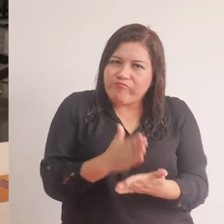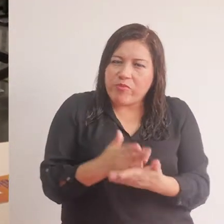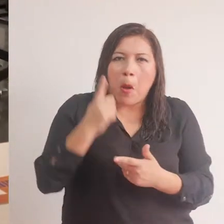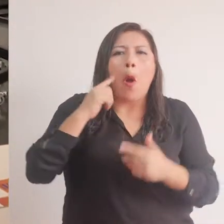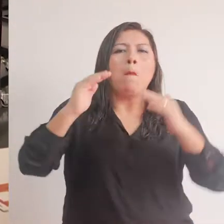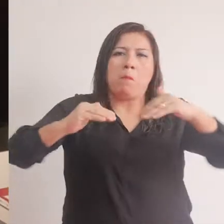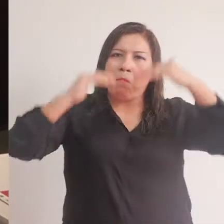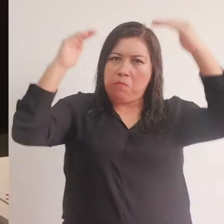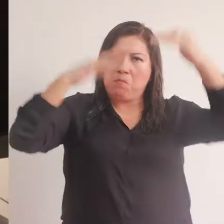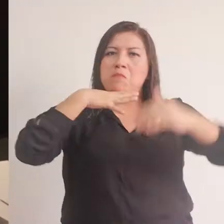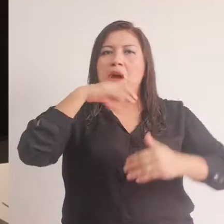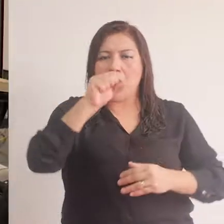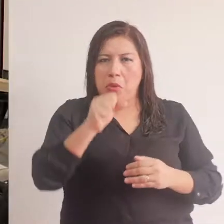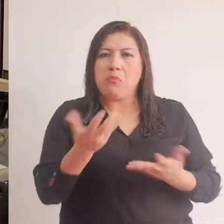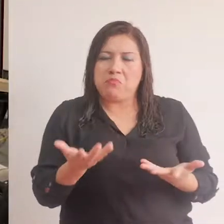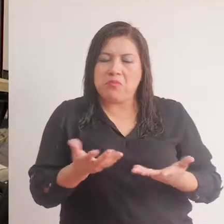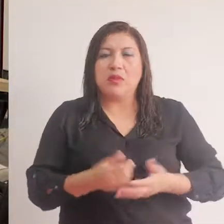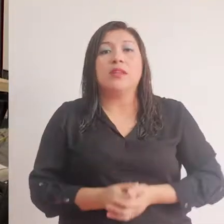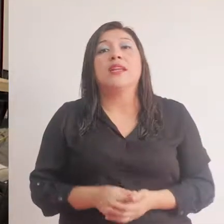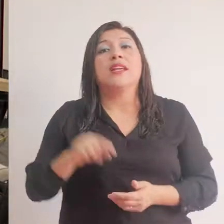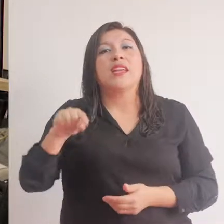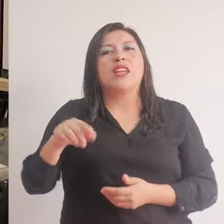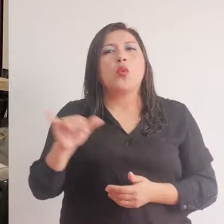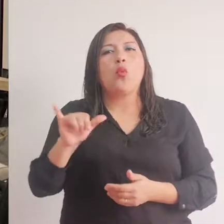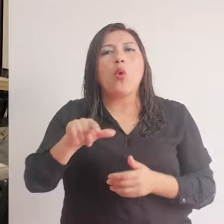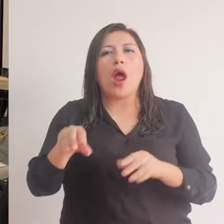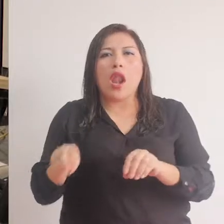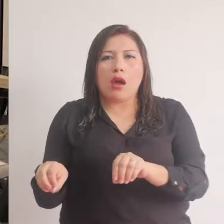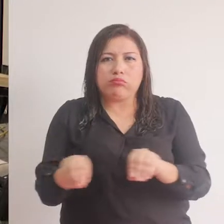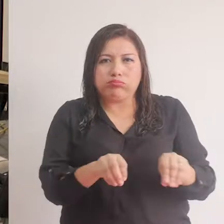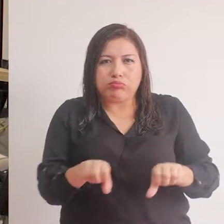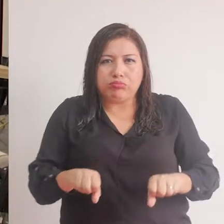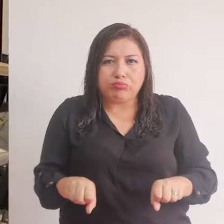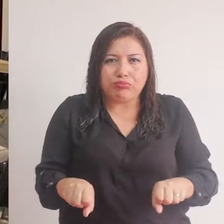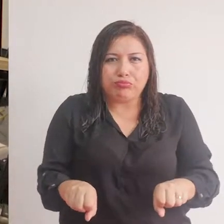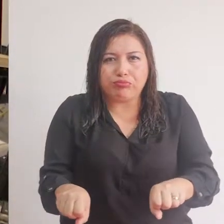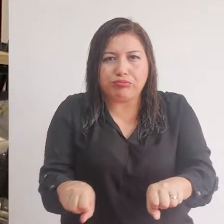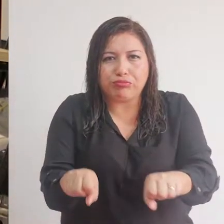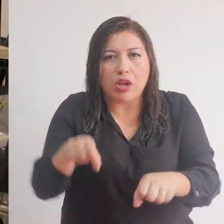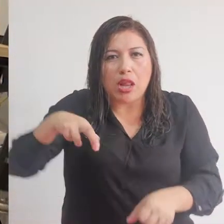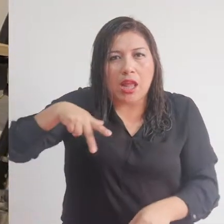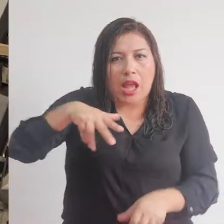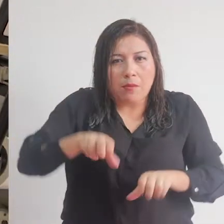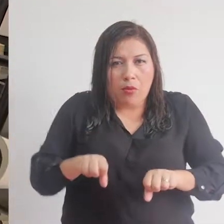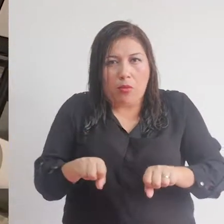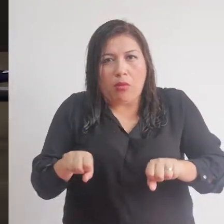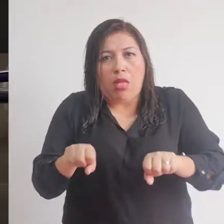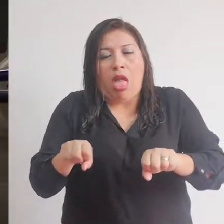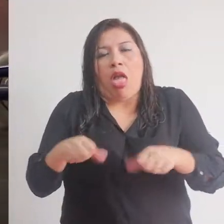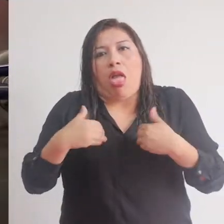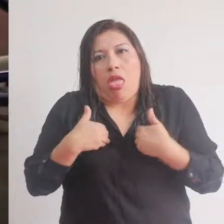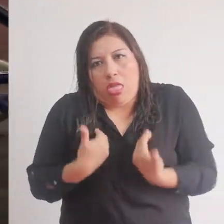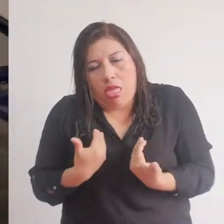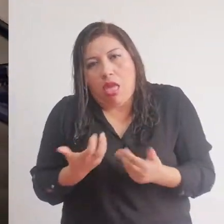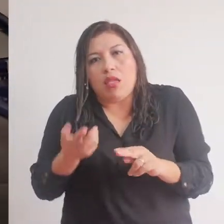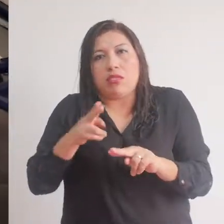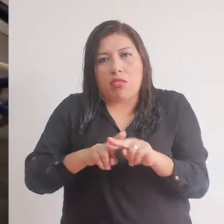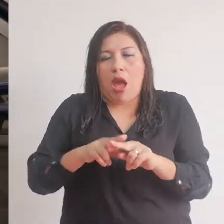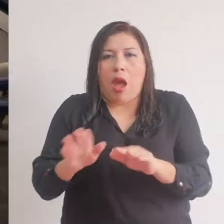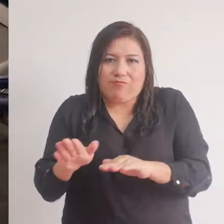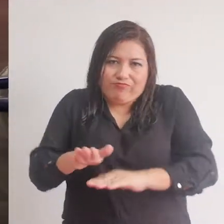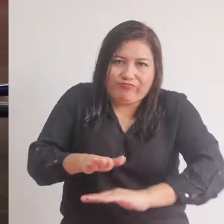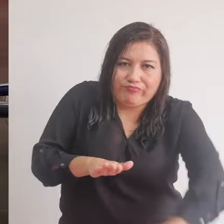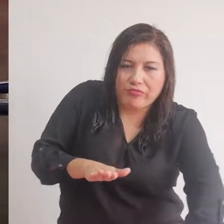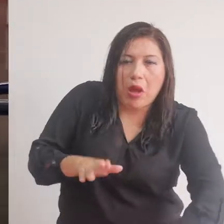también para personas mayores, que es como una especie de andador. La persona camina y a la hora que se canse se puede